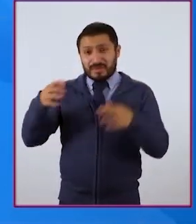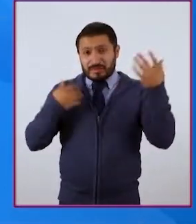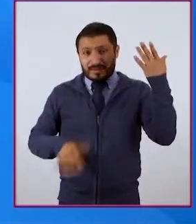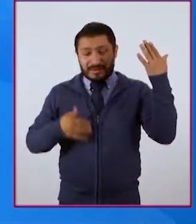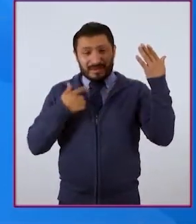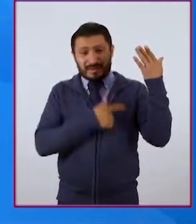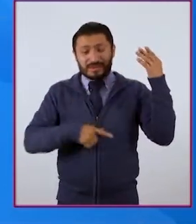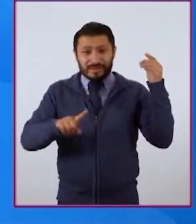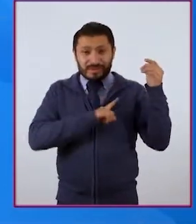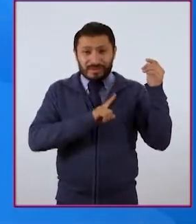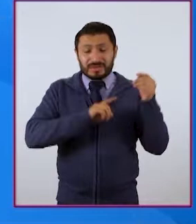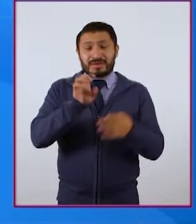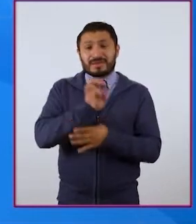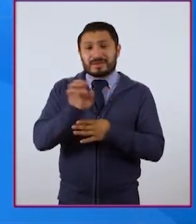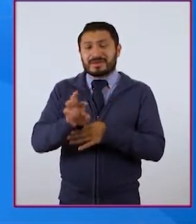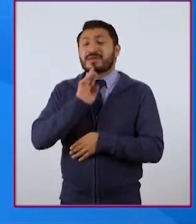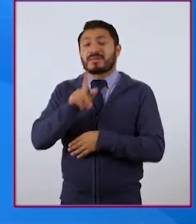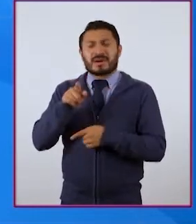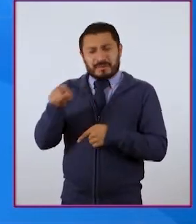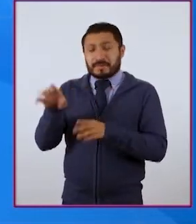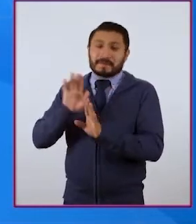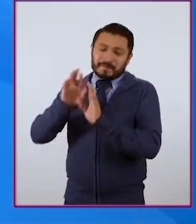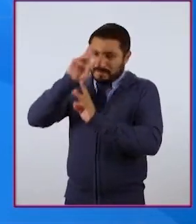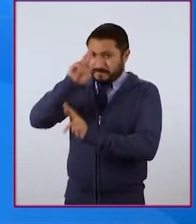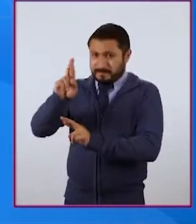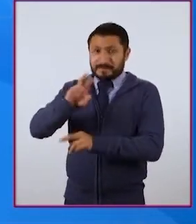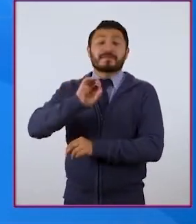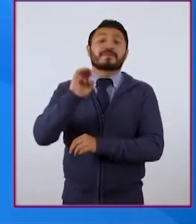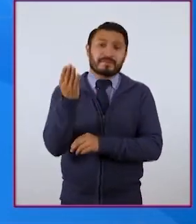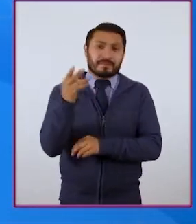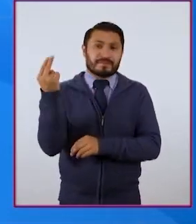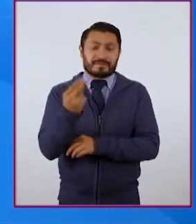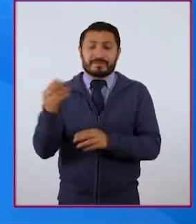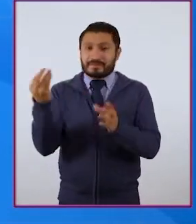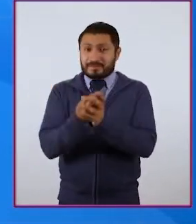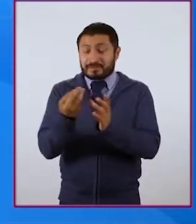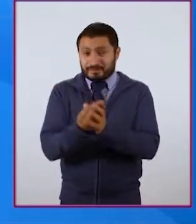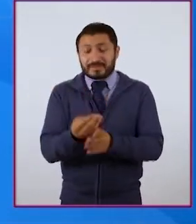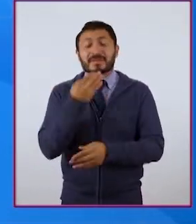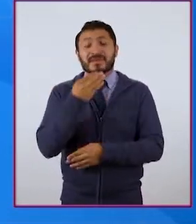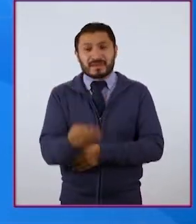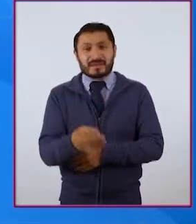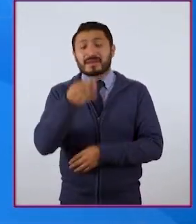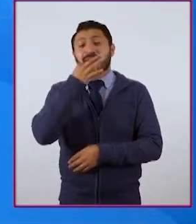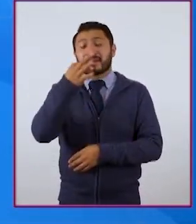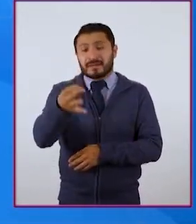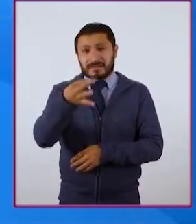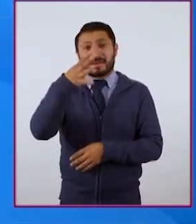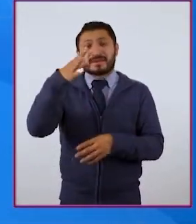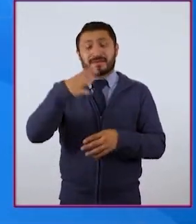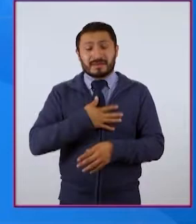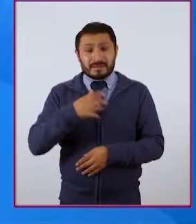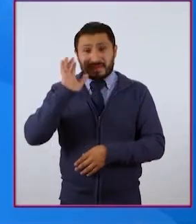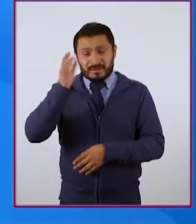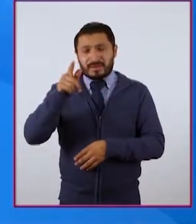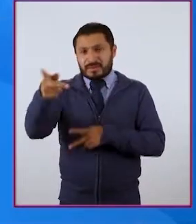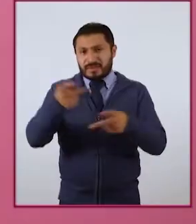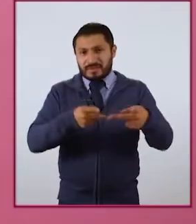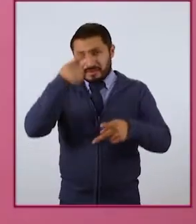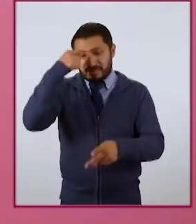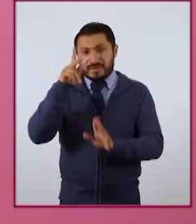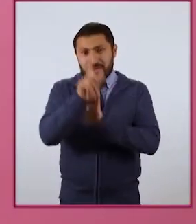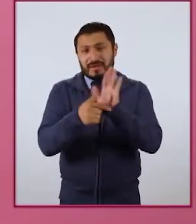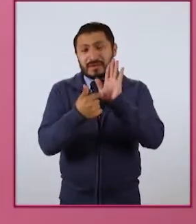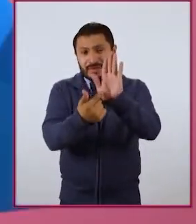Entonces prefiero darle su espacio. Obvio, necesita privacidad. ¡Qué bien! Avísanos cuando estés preparado para presentar tu cápsula.